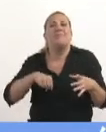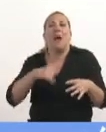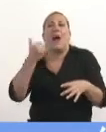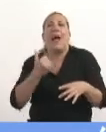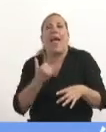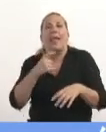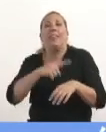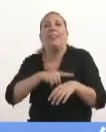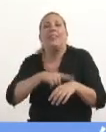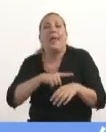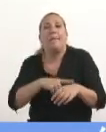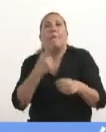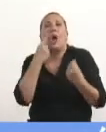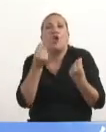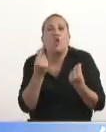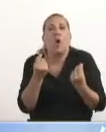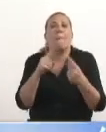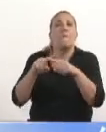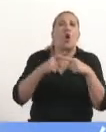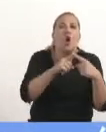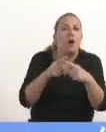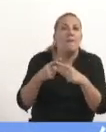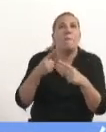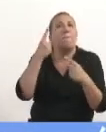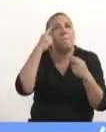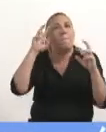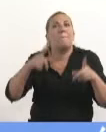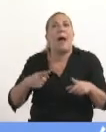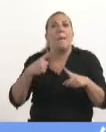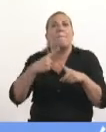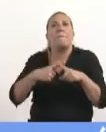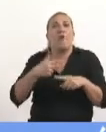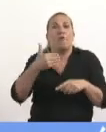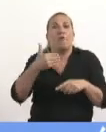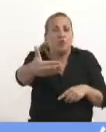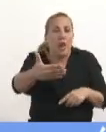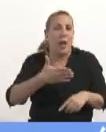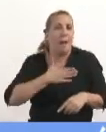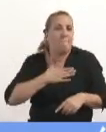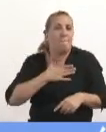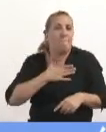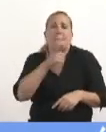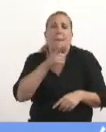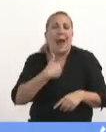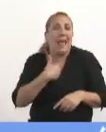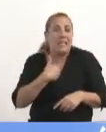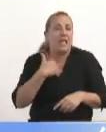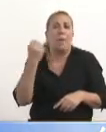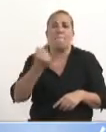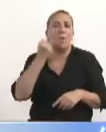una estrategia que hace el futuro, me parece a mí importantísimo. Y que tomemos